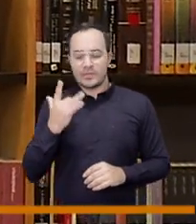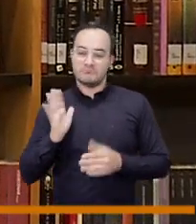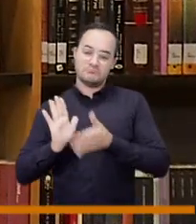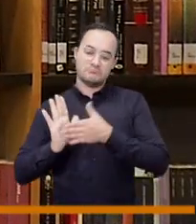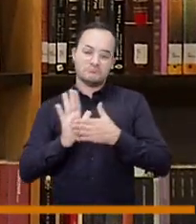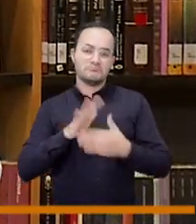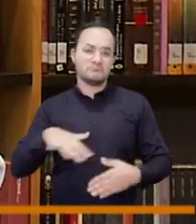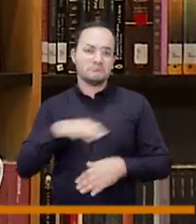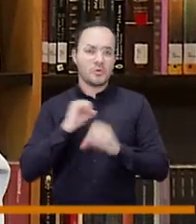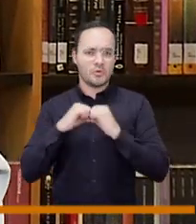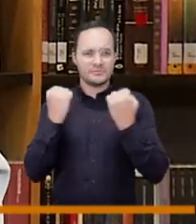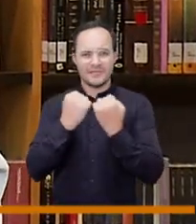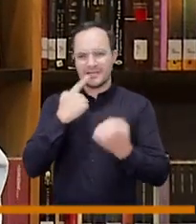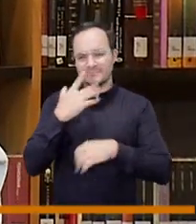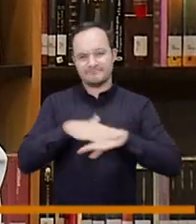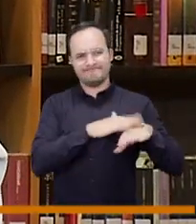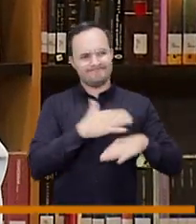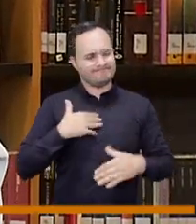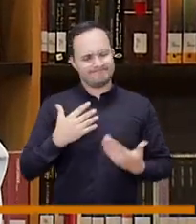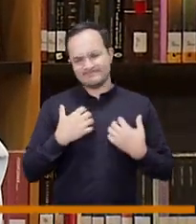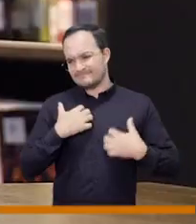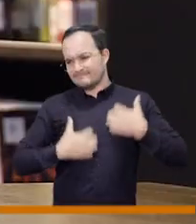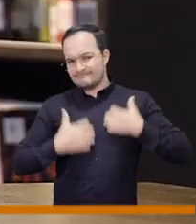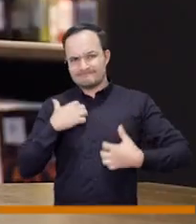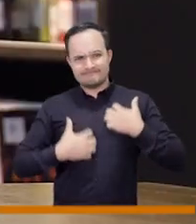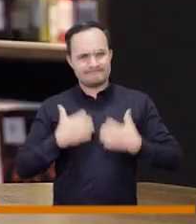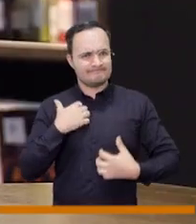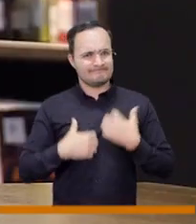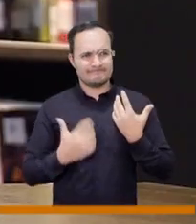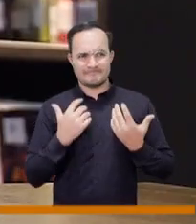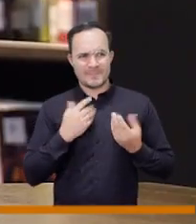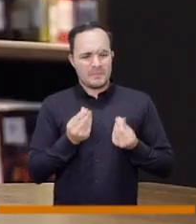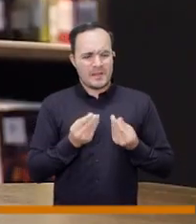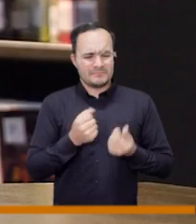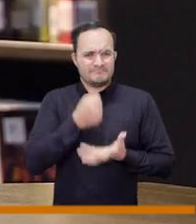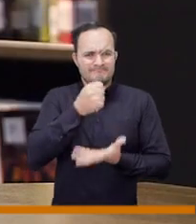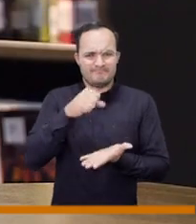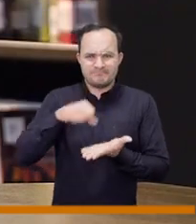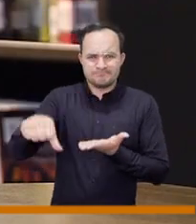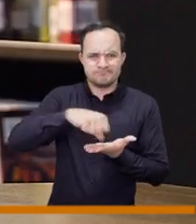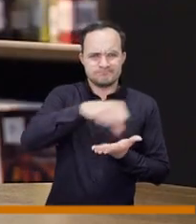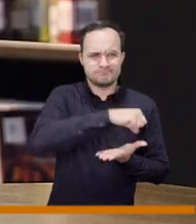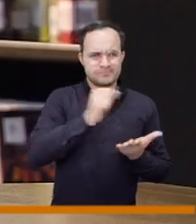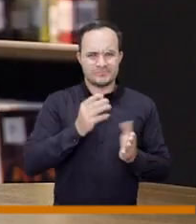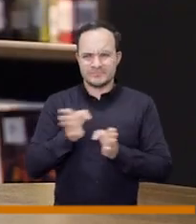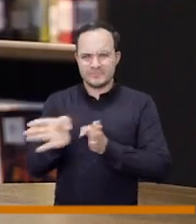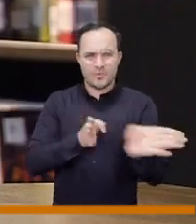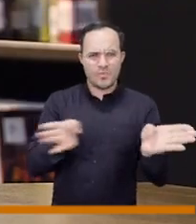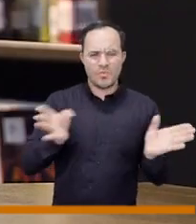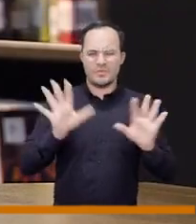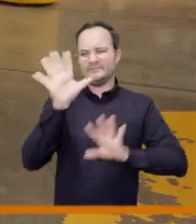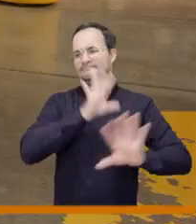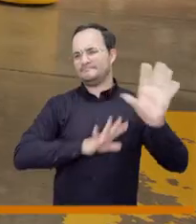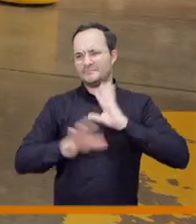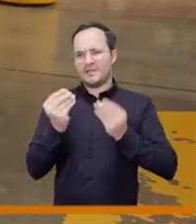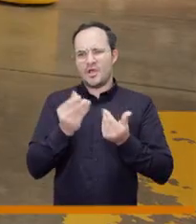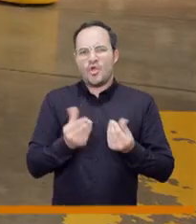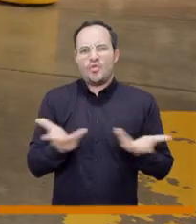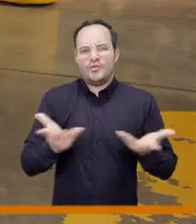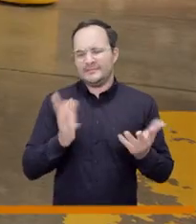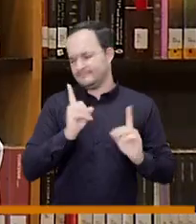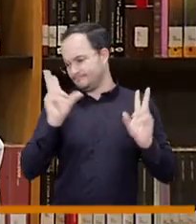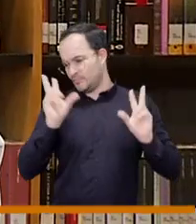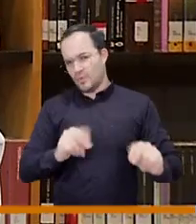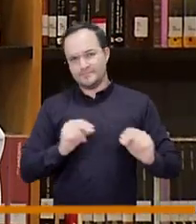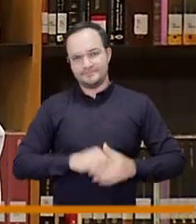existían muchísimas dudas sobre hacia dónde iría la destinación de los recursos concejal creo que usted fue una de las que también